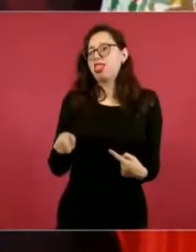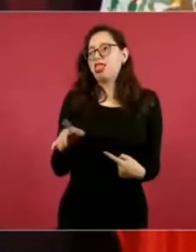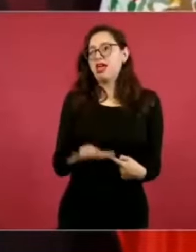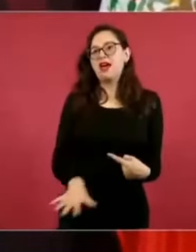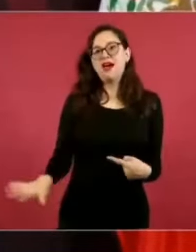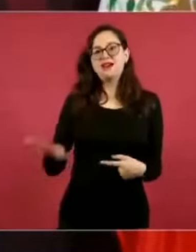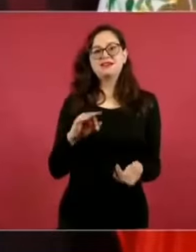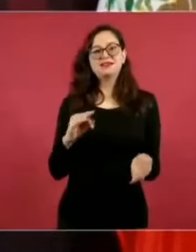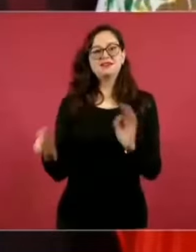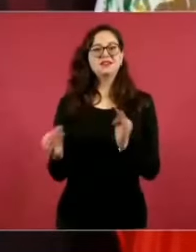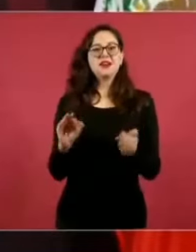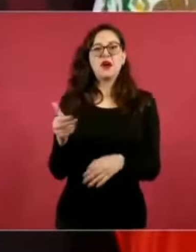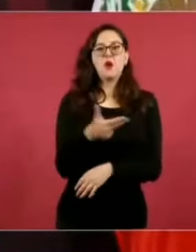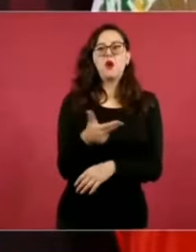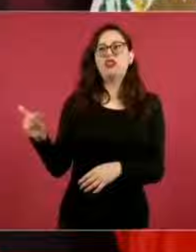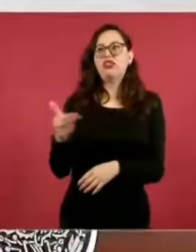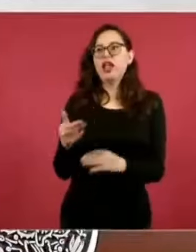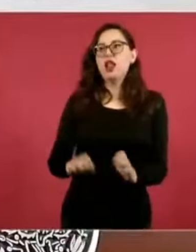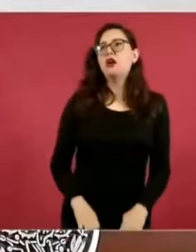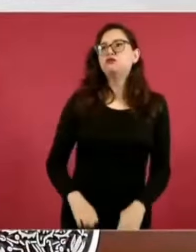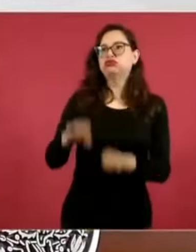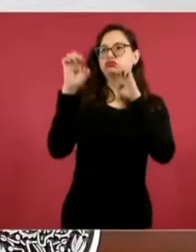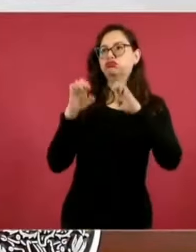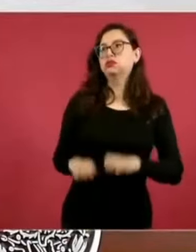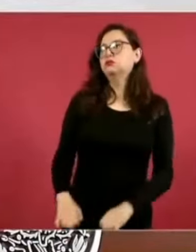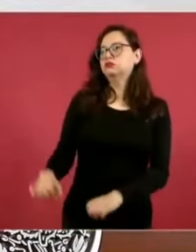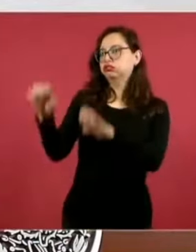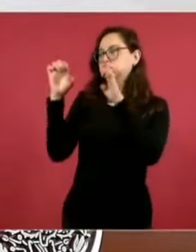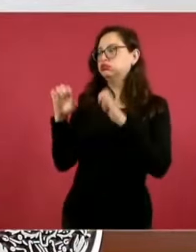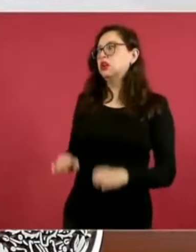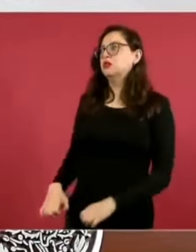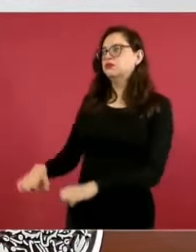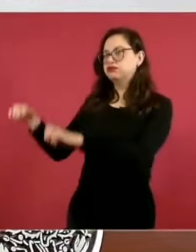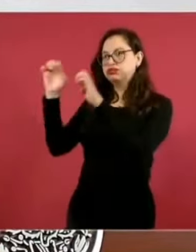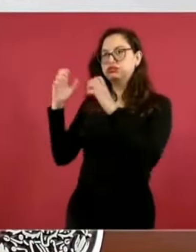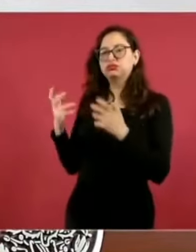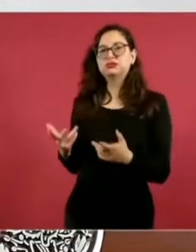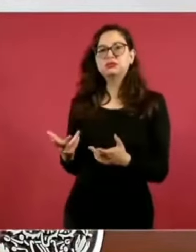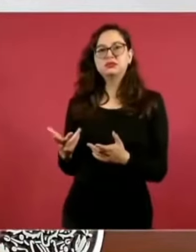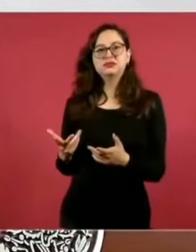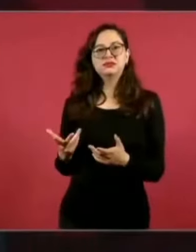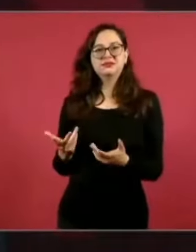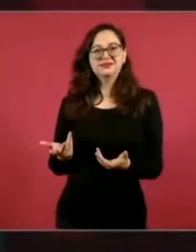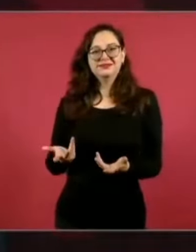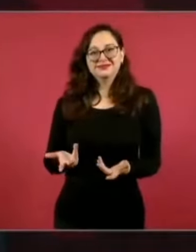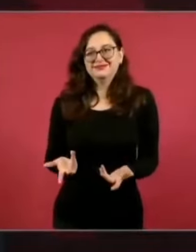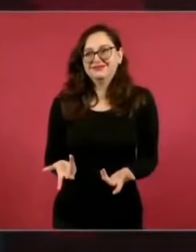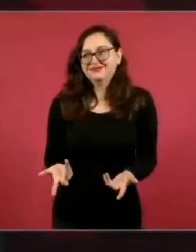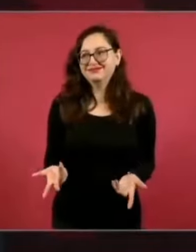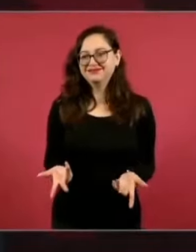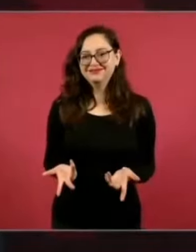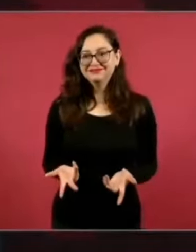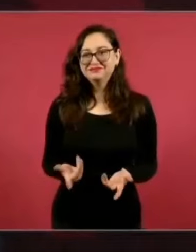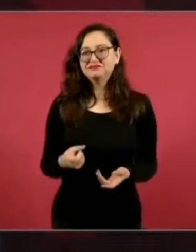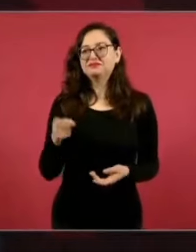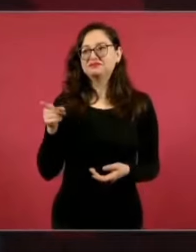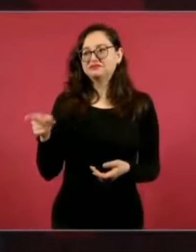la Riviera Maya para construir hoteles y ríos